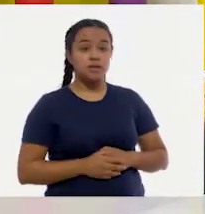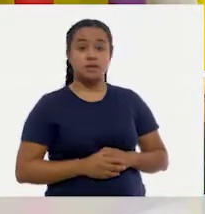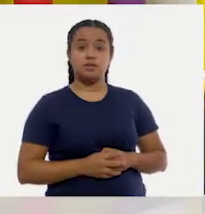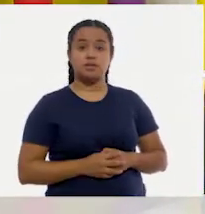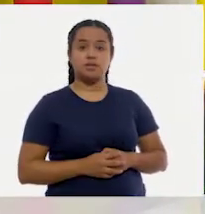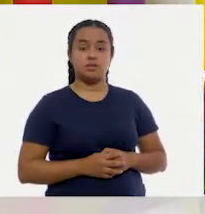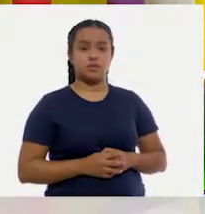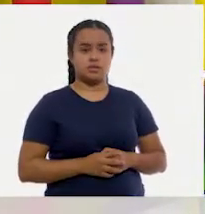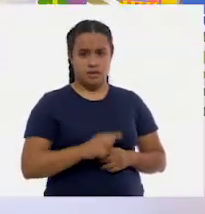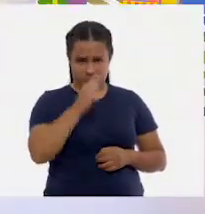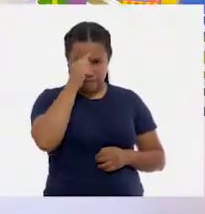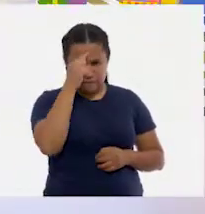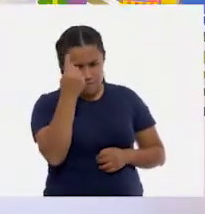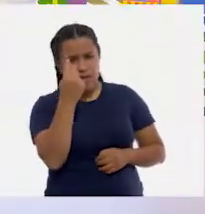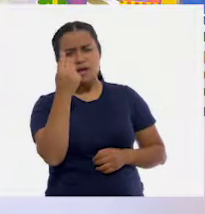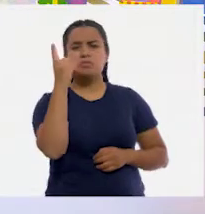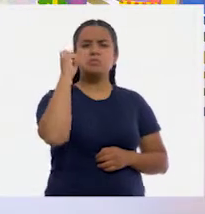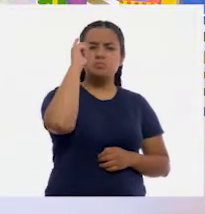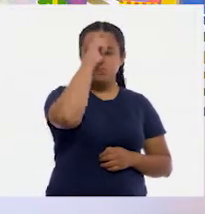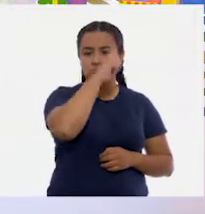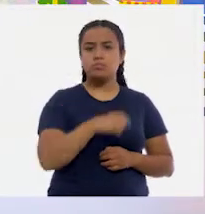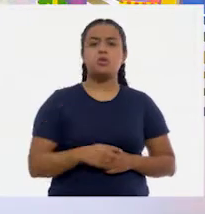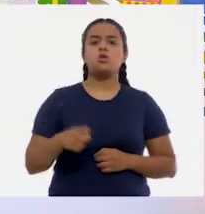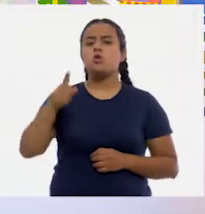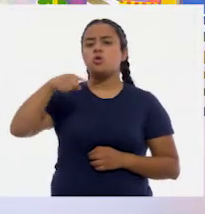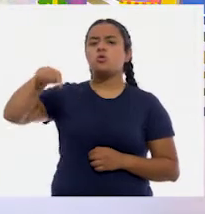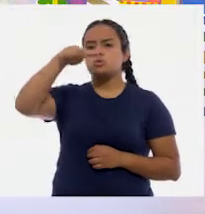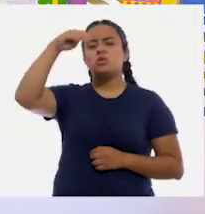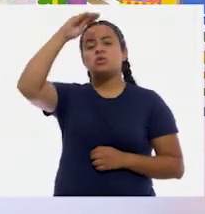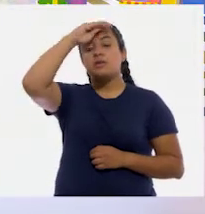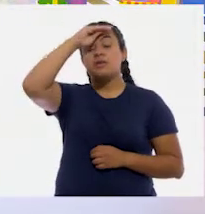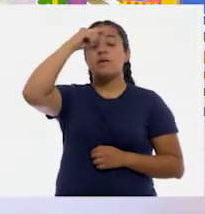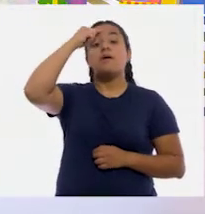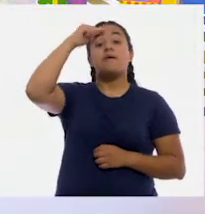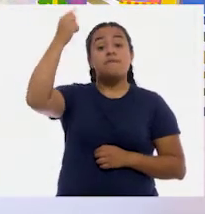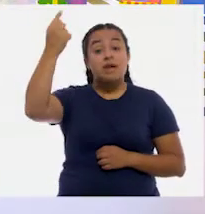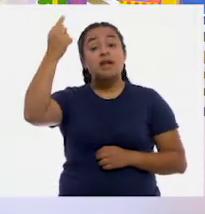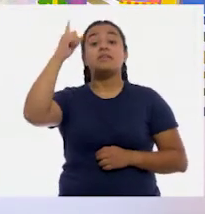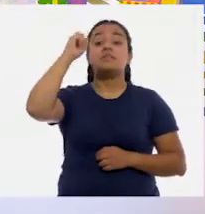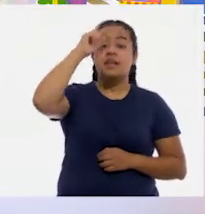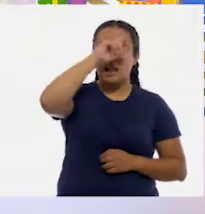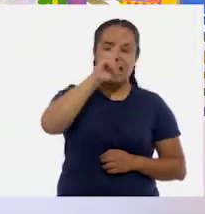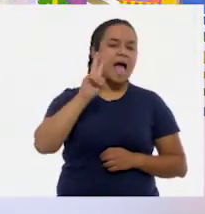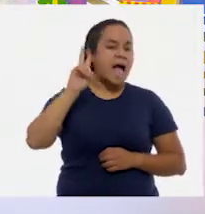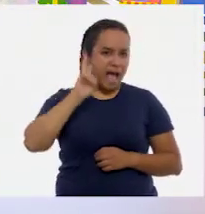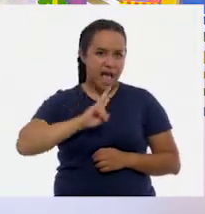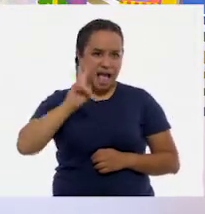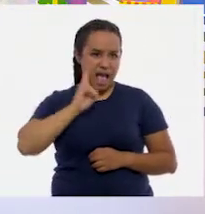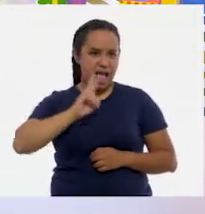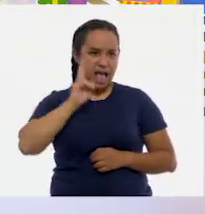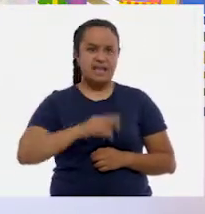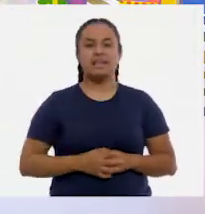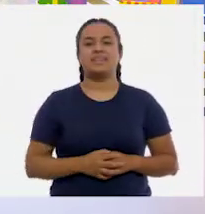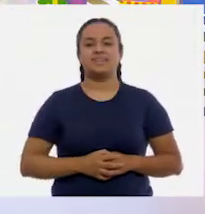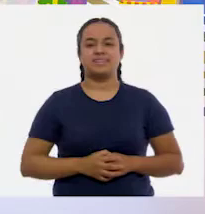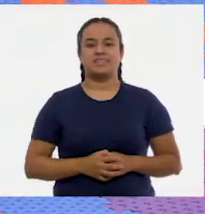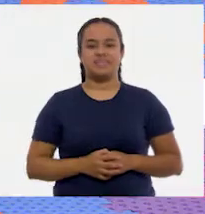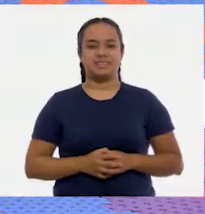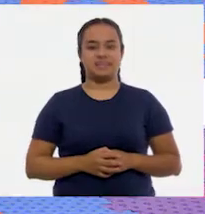¿Crees que sea fácil o difícil? ¿Ustedes qué creen, niñas y niños? ¿Fácil o difícil? Vamos a averiguarlo. Fácil, fácil.